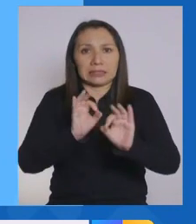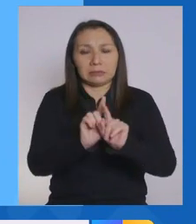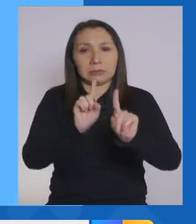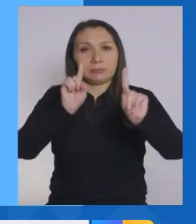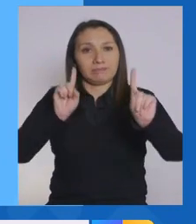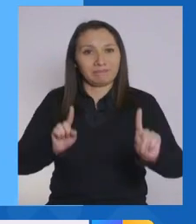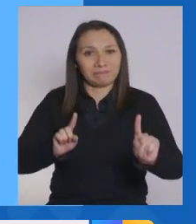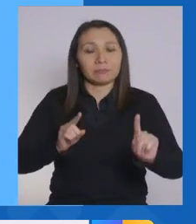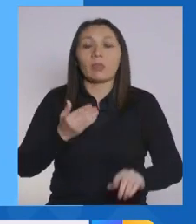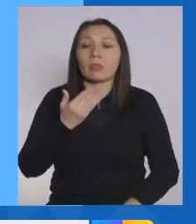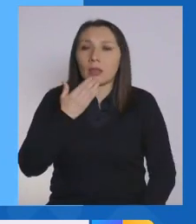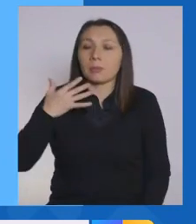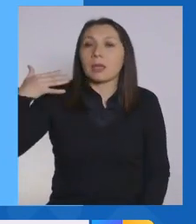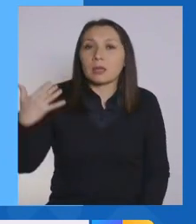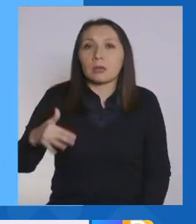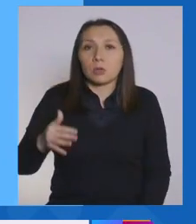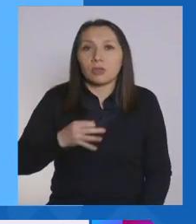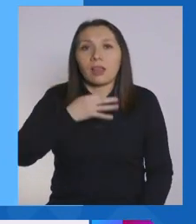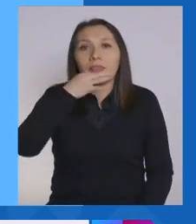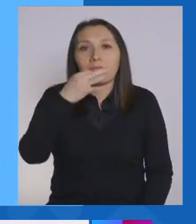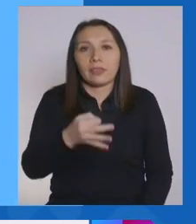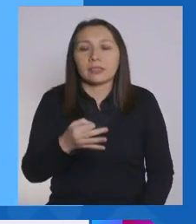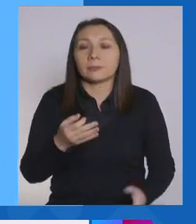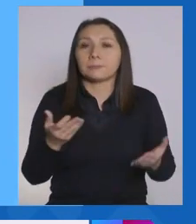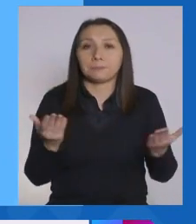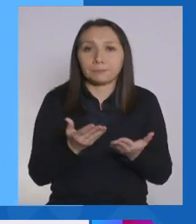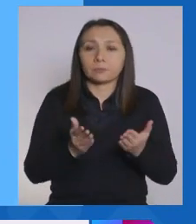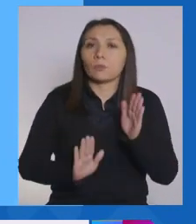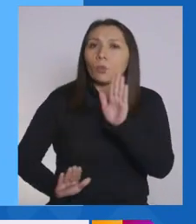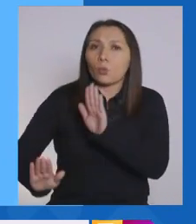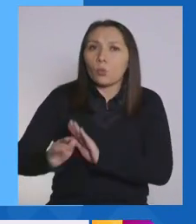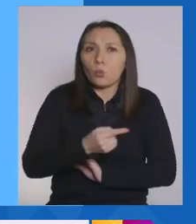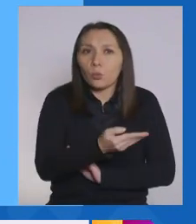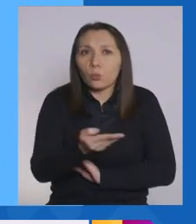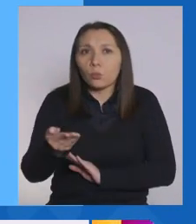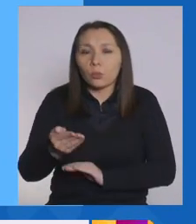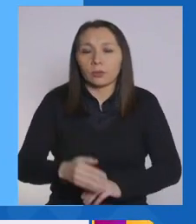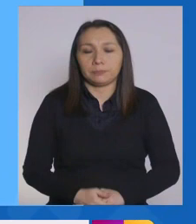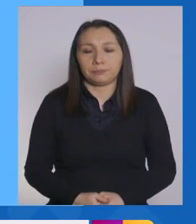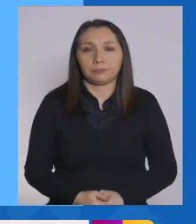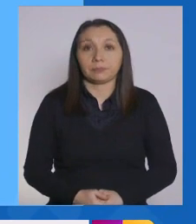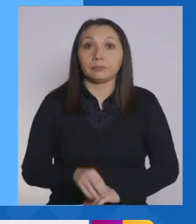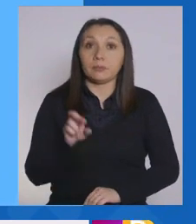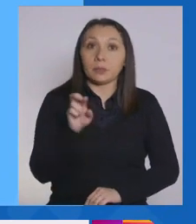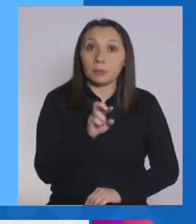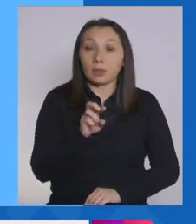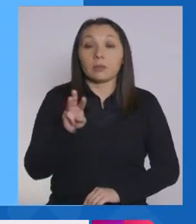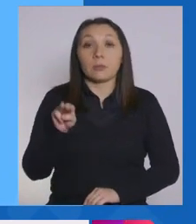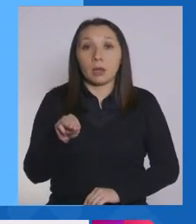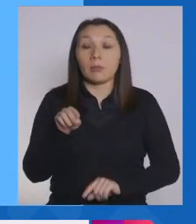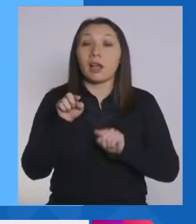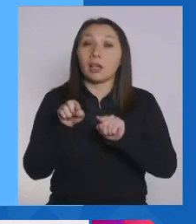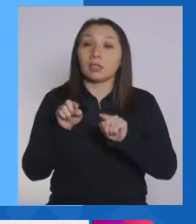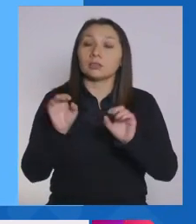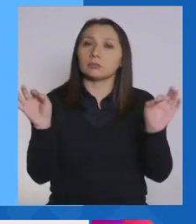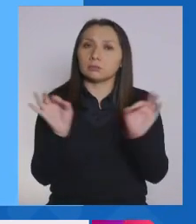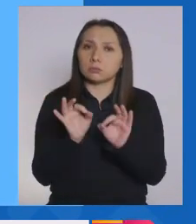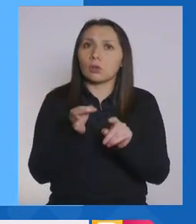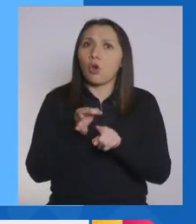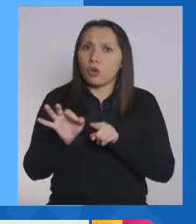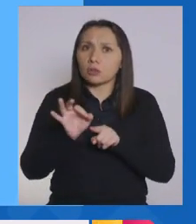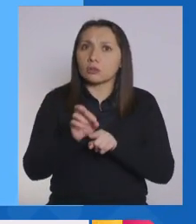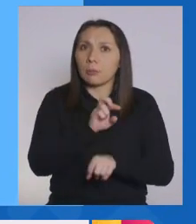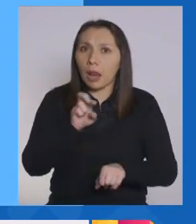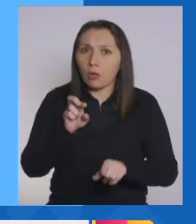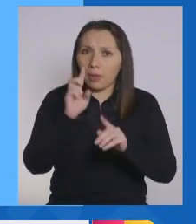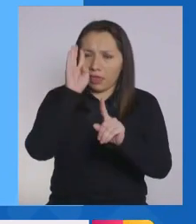y también es fundamental decir que se cuiden. Los padres, y esto es un consejo directamente a